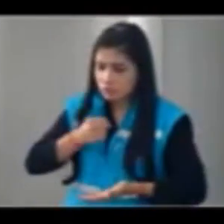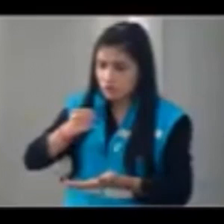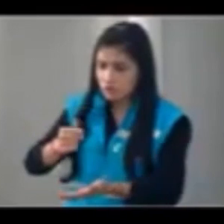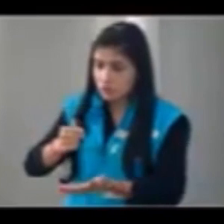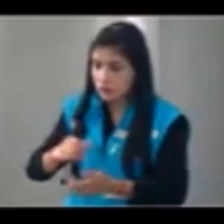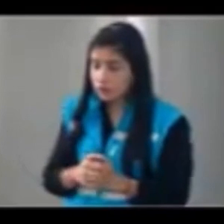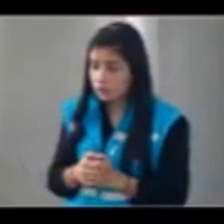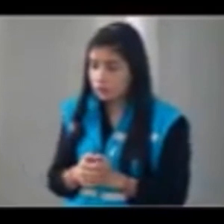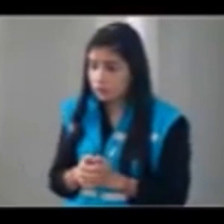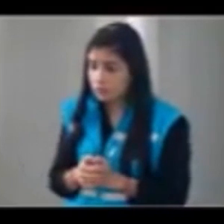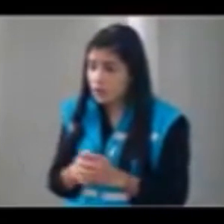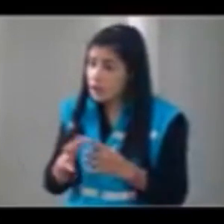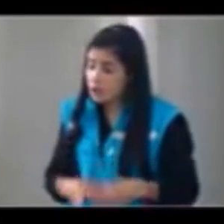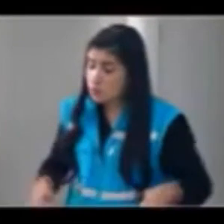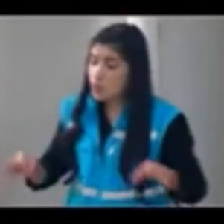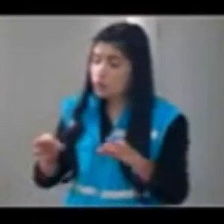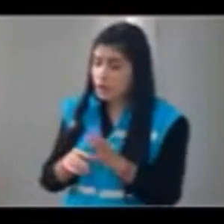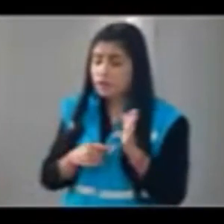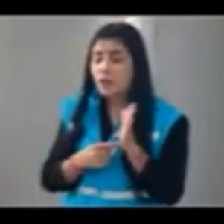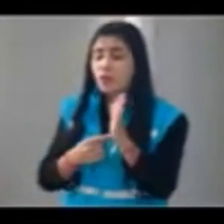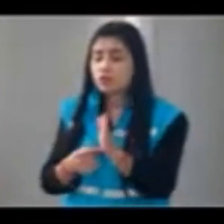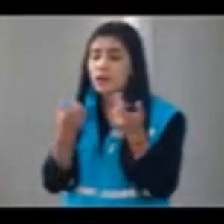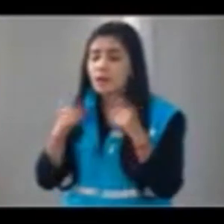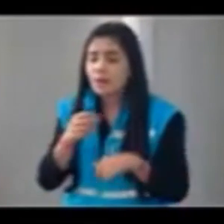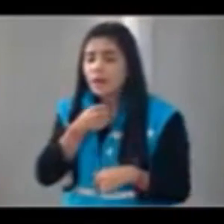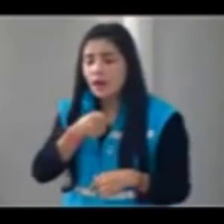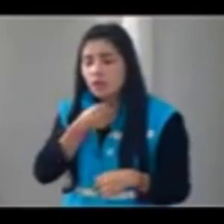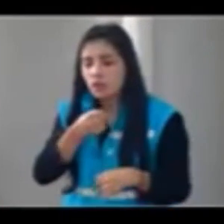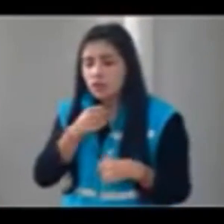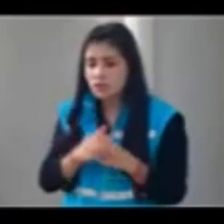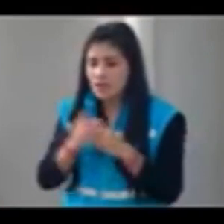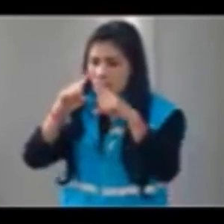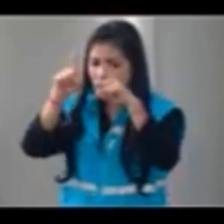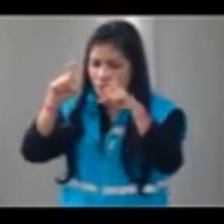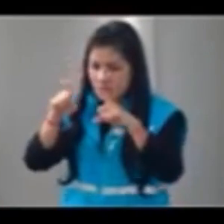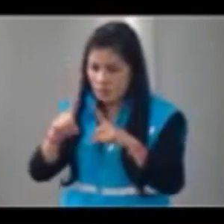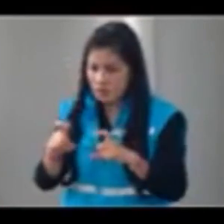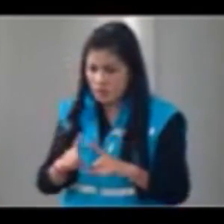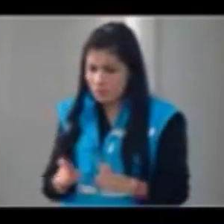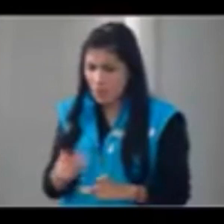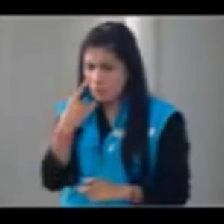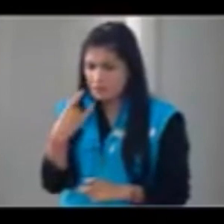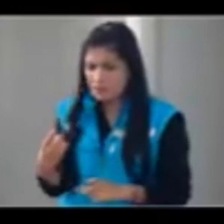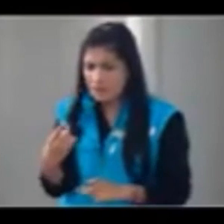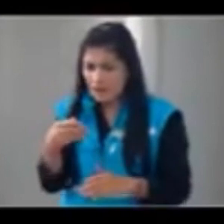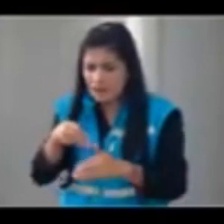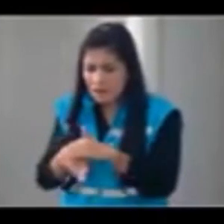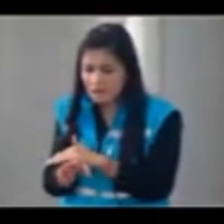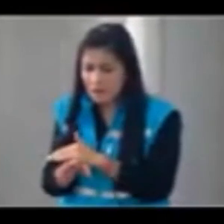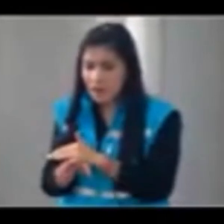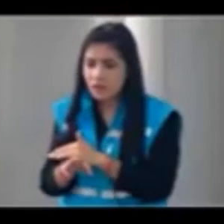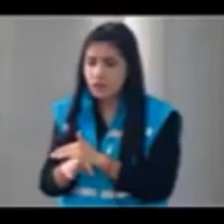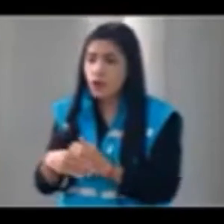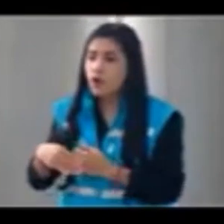no merece una nota todas las denuncias que se han hecho sobre la presunta el presunto conflicto de interés que tienen algunos funcionarios con acceso a la plataforma